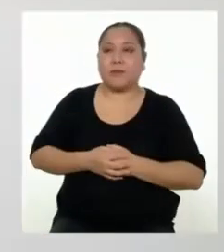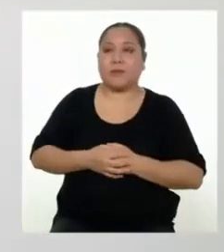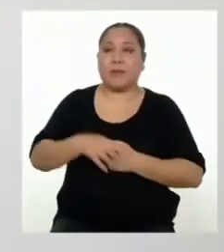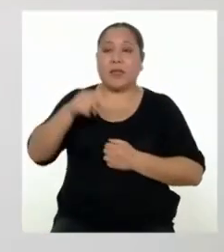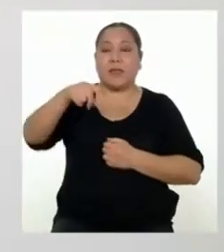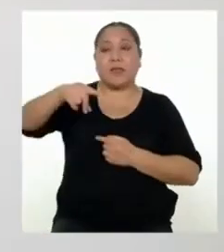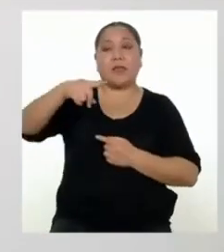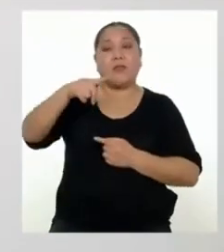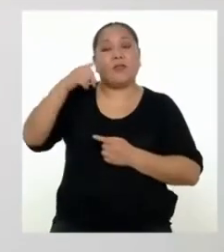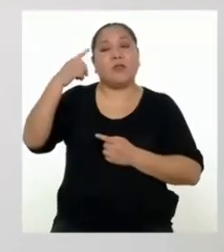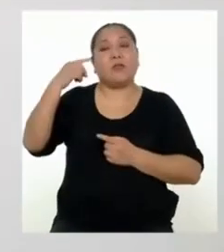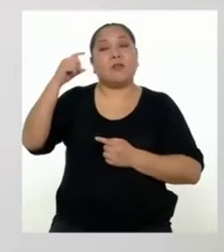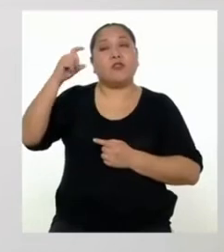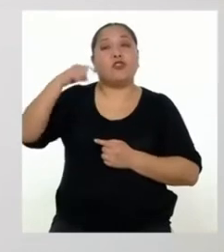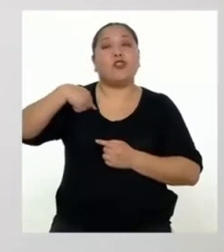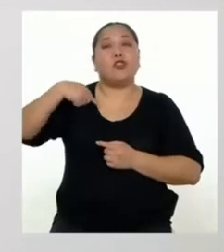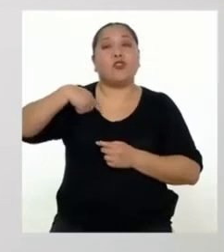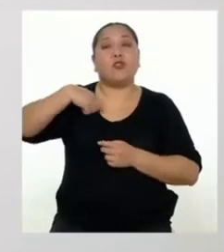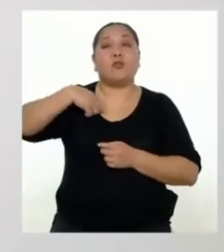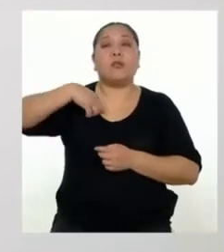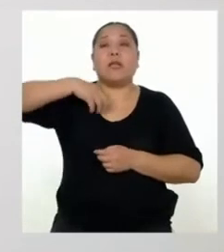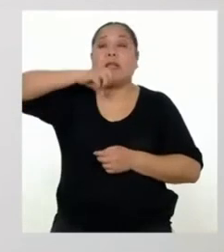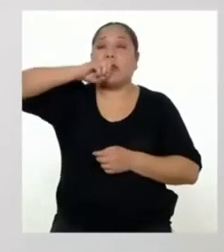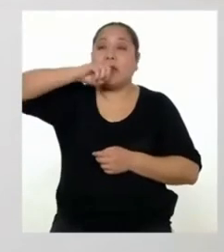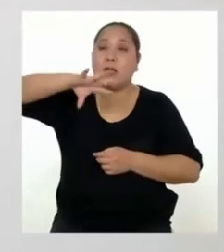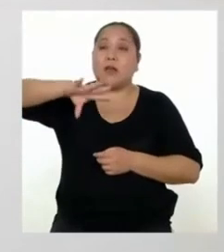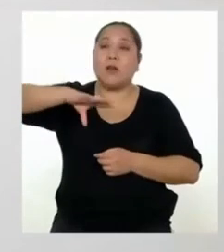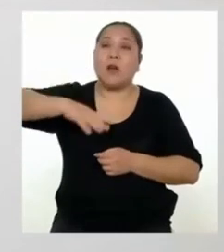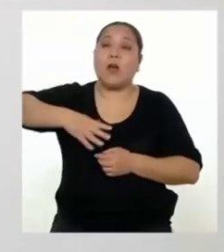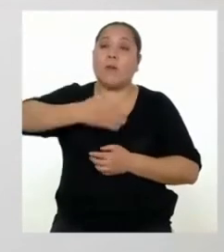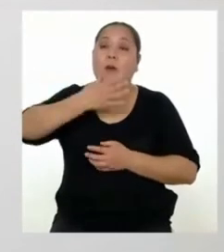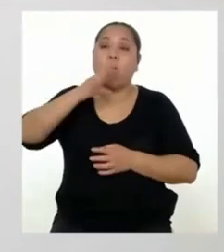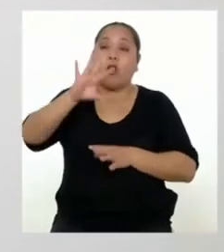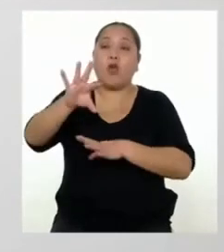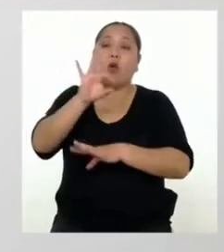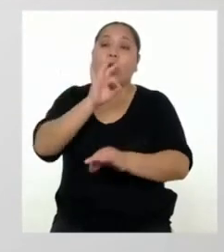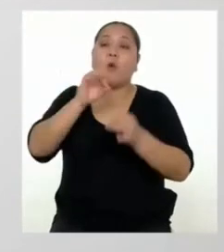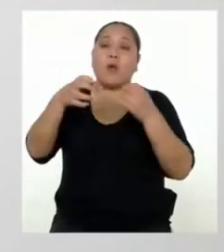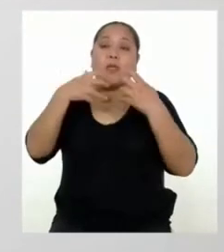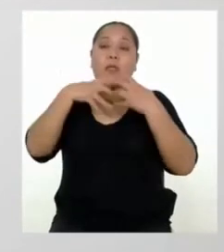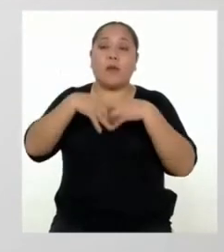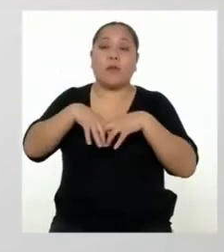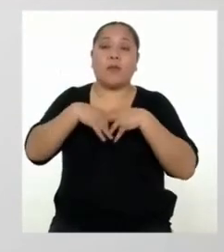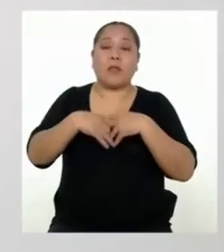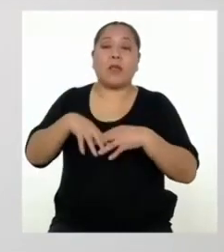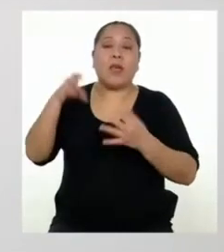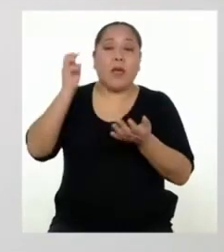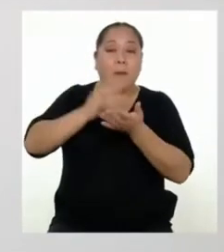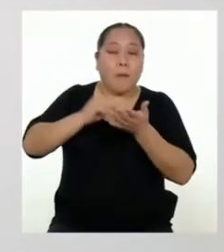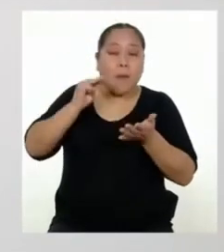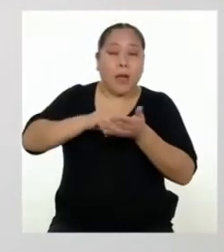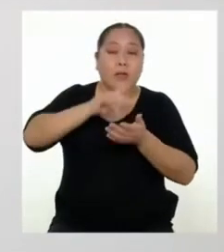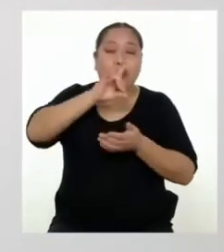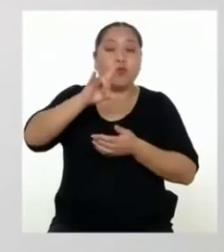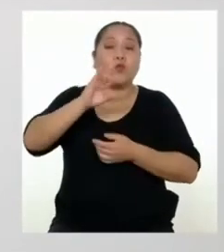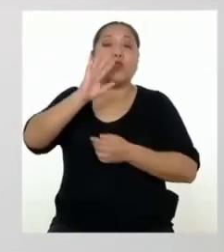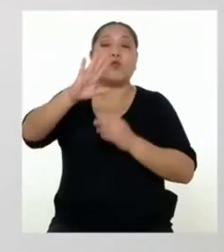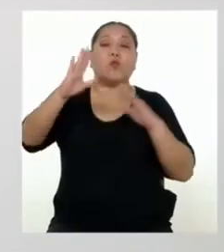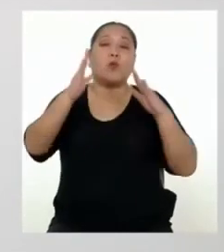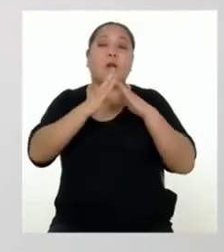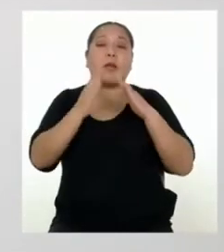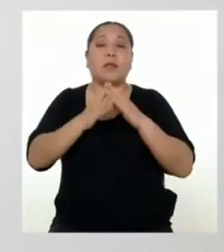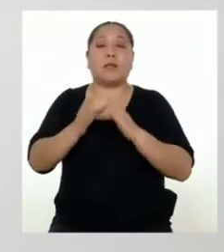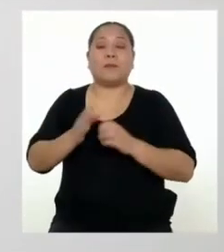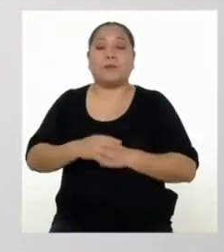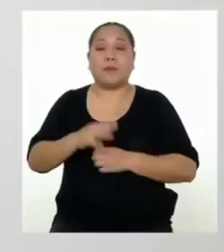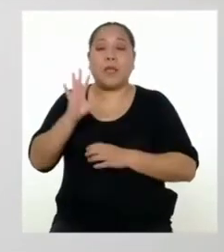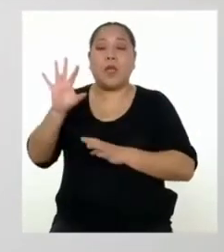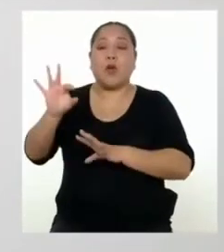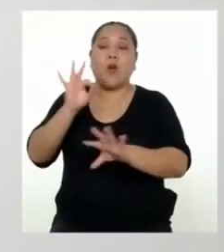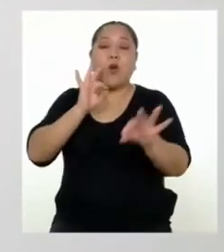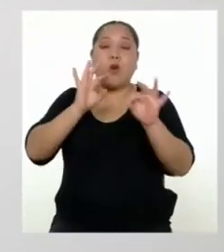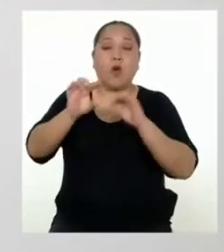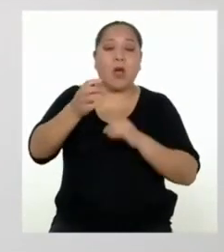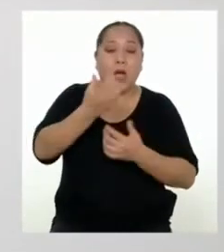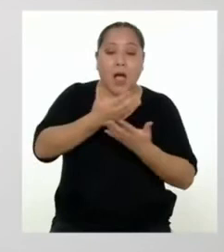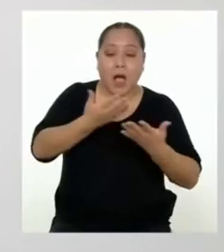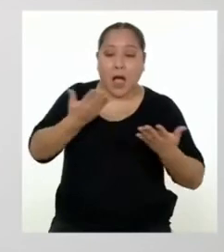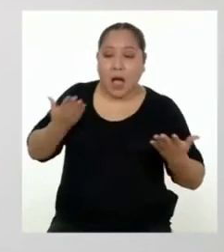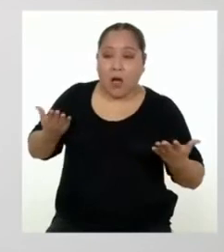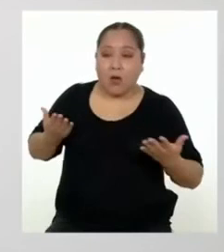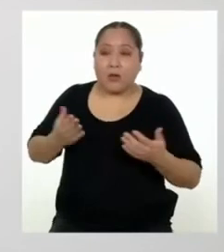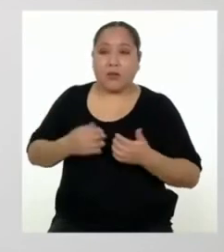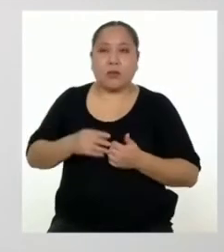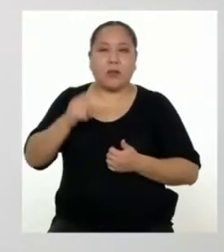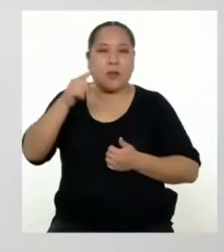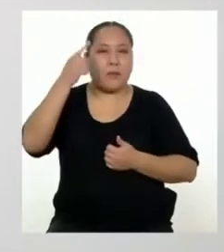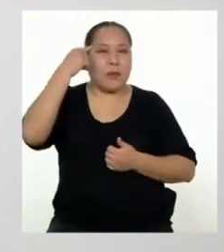Para ello, te sugiero que identifiques los artefactos eléctricos que más utilizan en tu casa. Selecciona aquellas